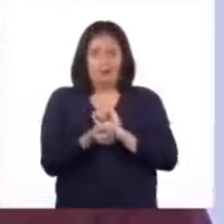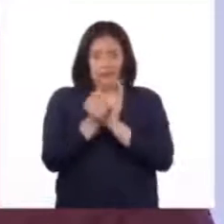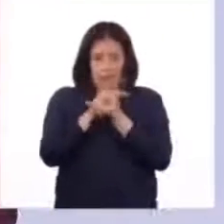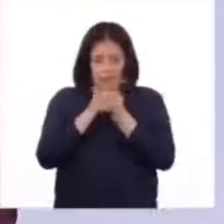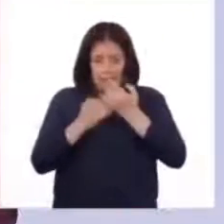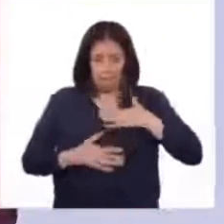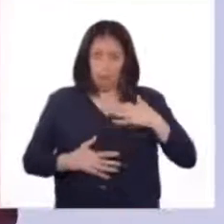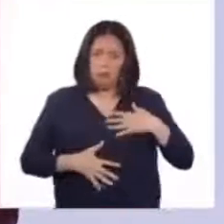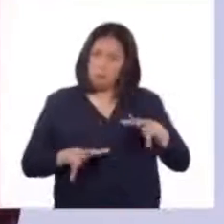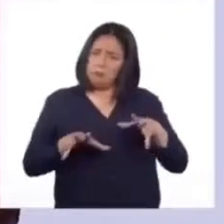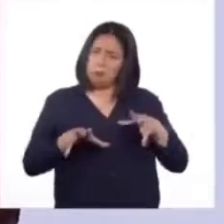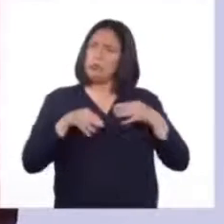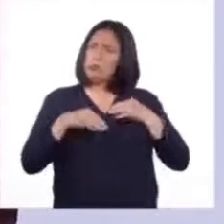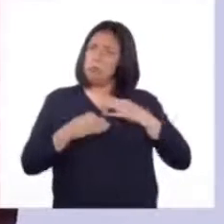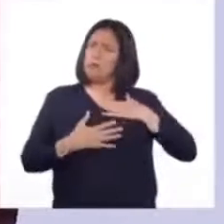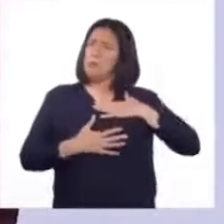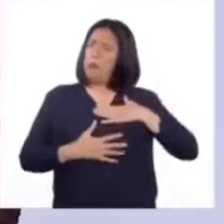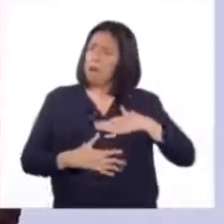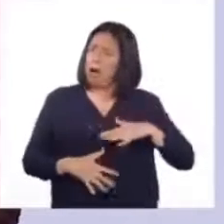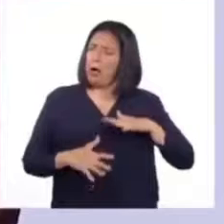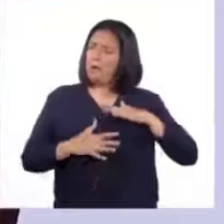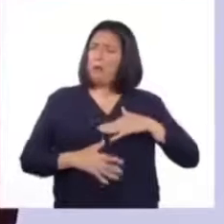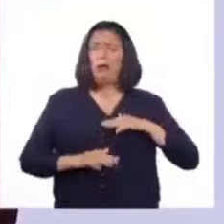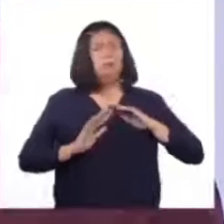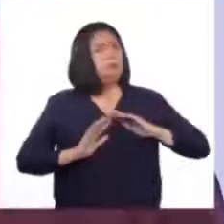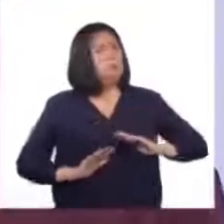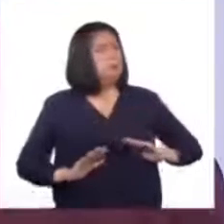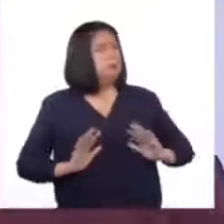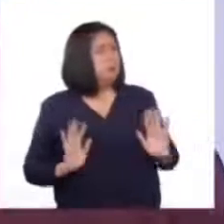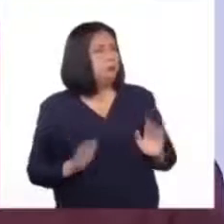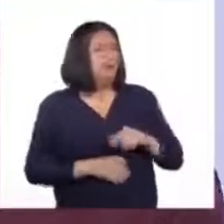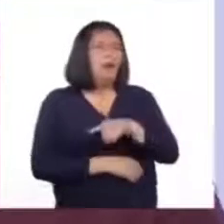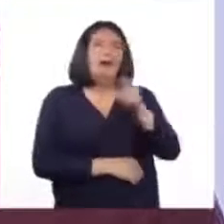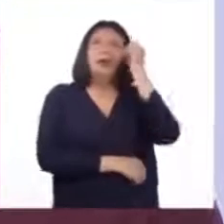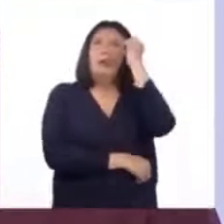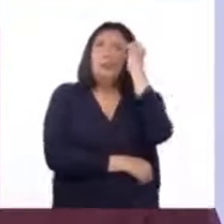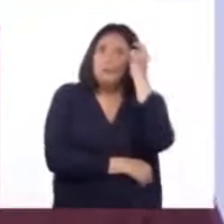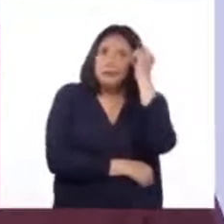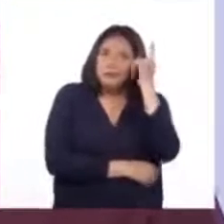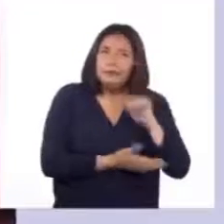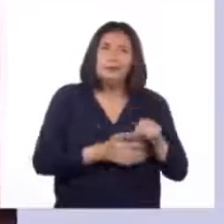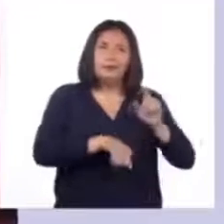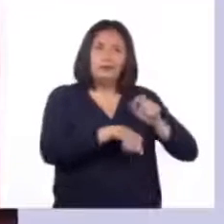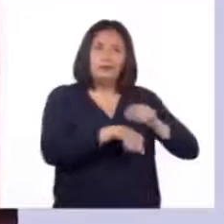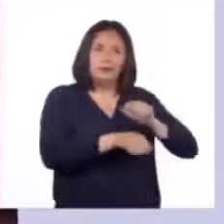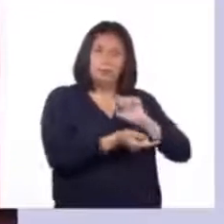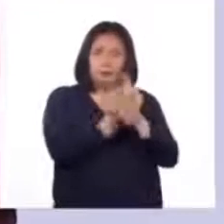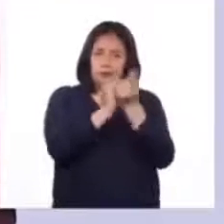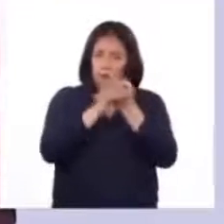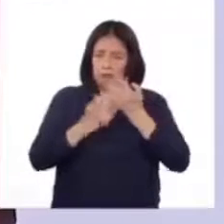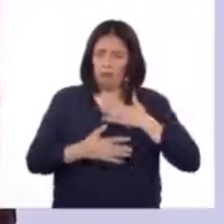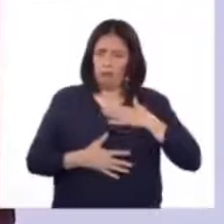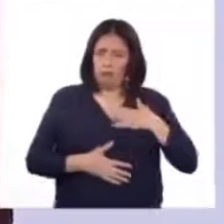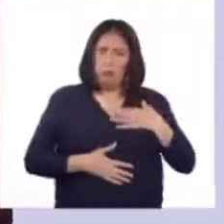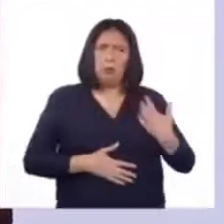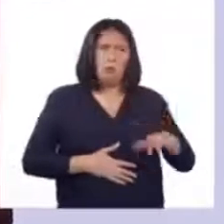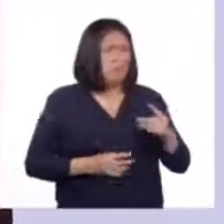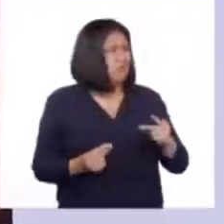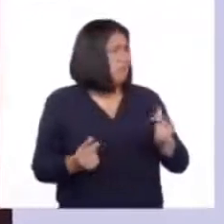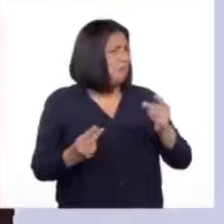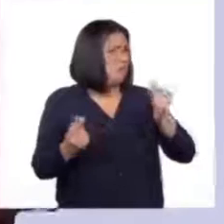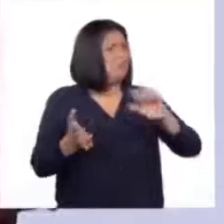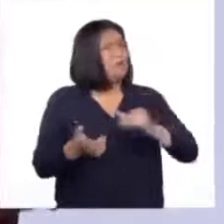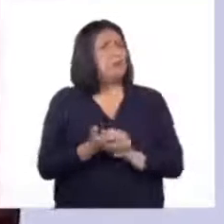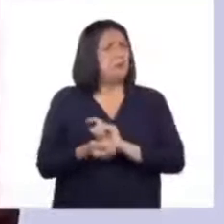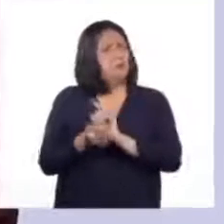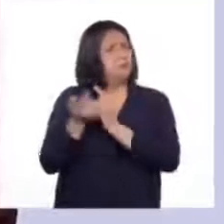asumirlo con mucha calma y tranquilidad. Entendiendo que la pubertad es una etapa que pasa muy pronto